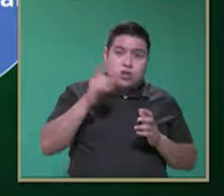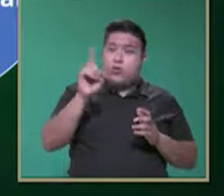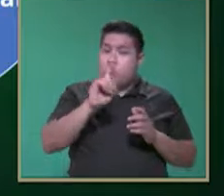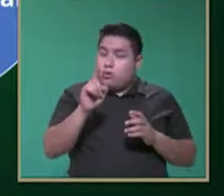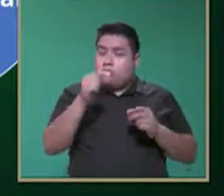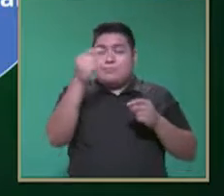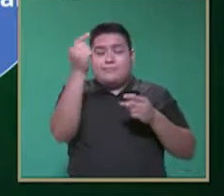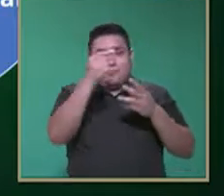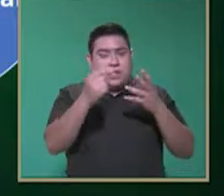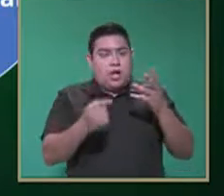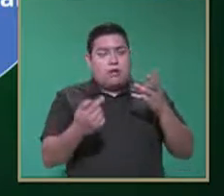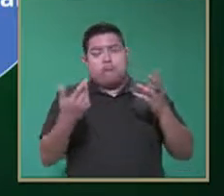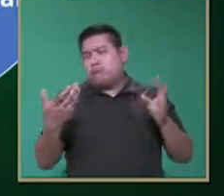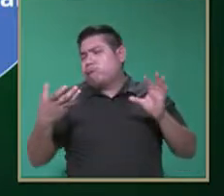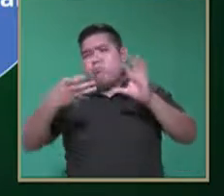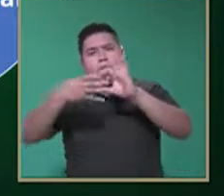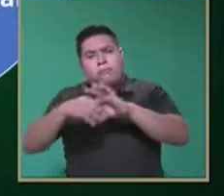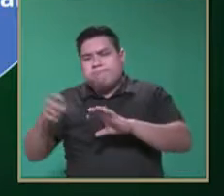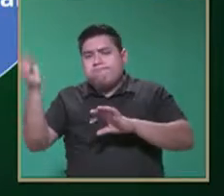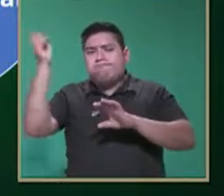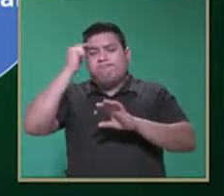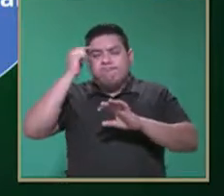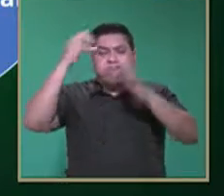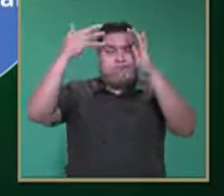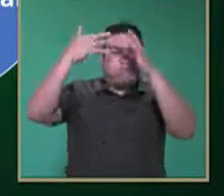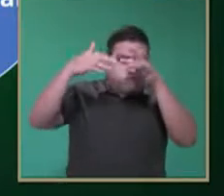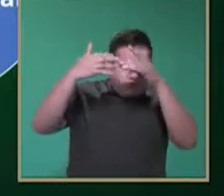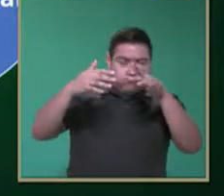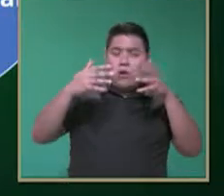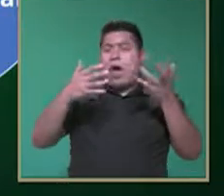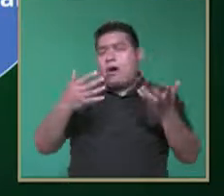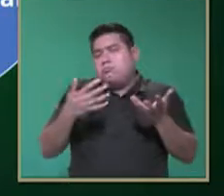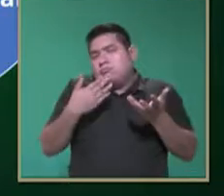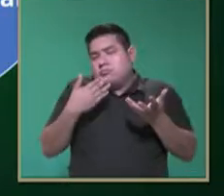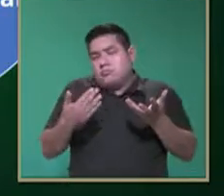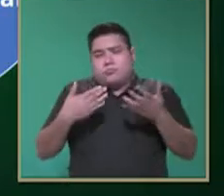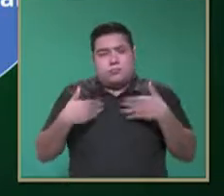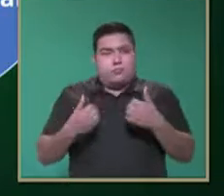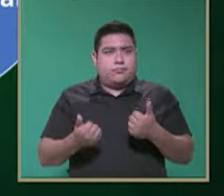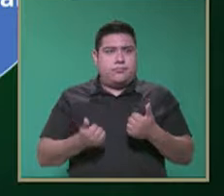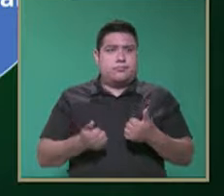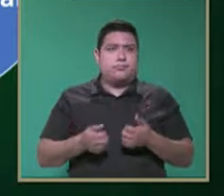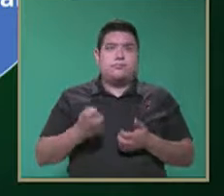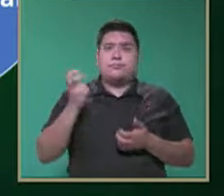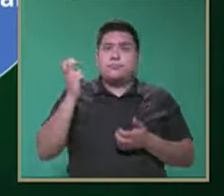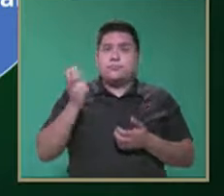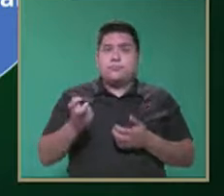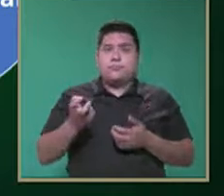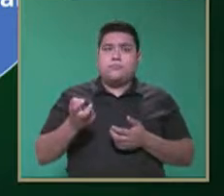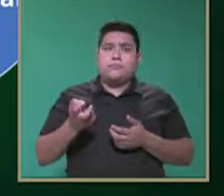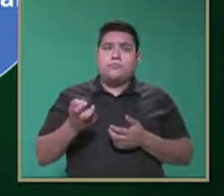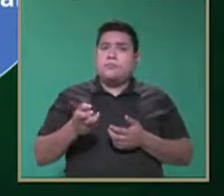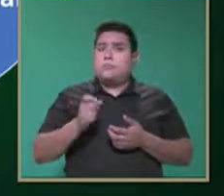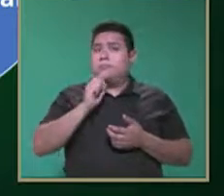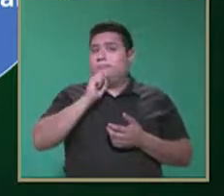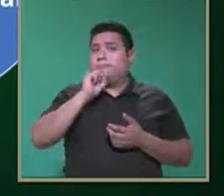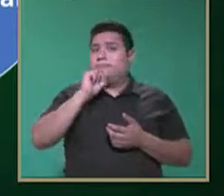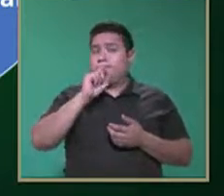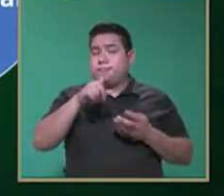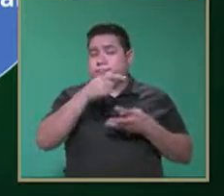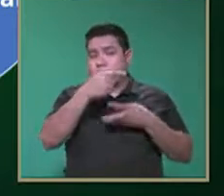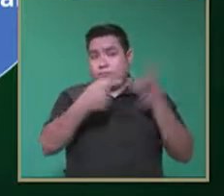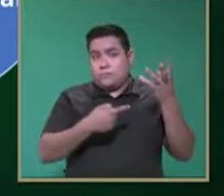indicadores que están relacionados a ese trastorno. Por lo tanto, debemos nosotros